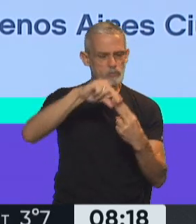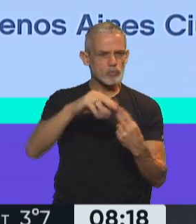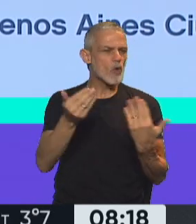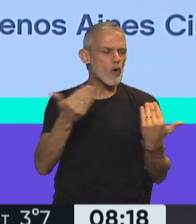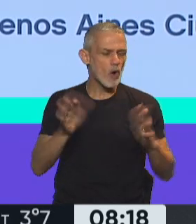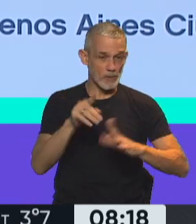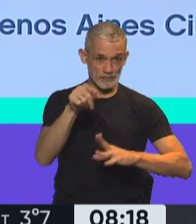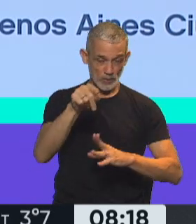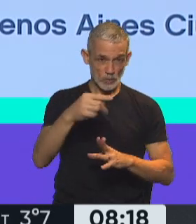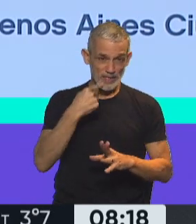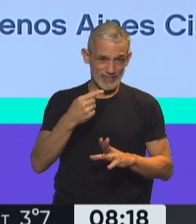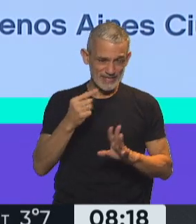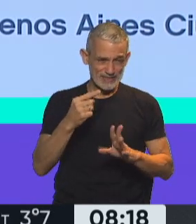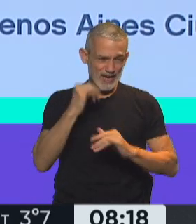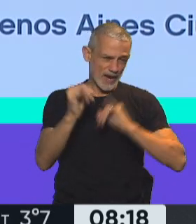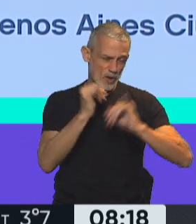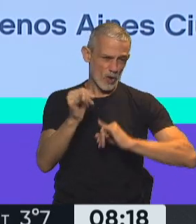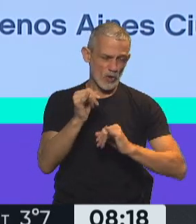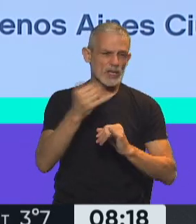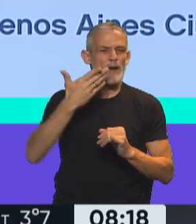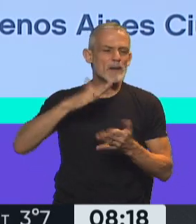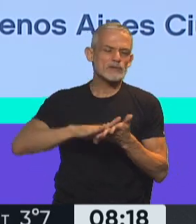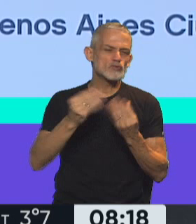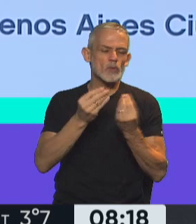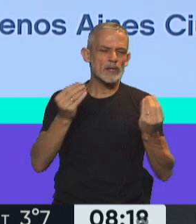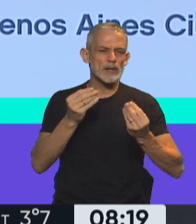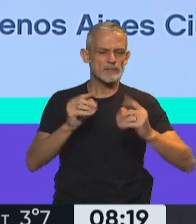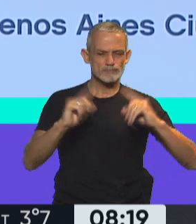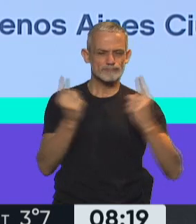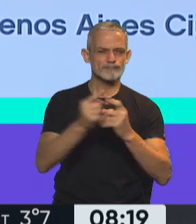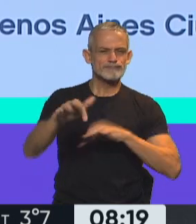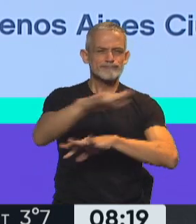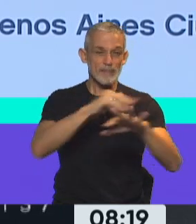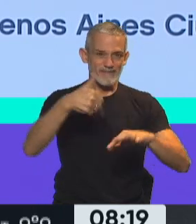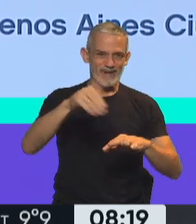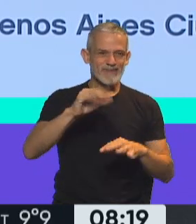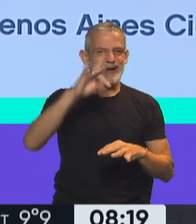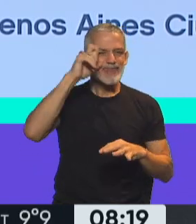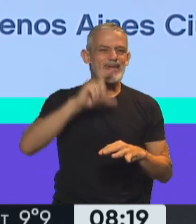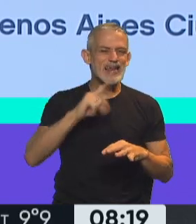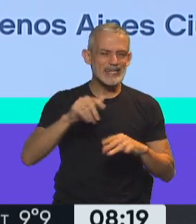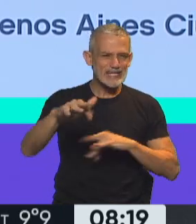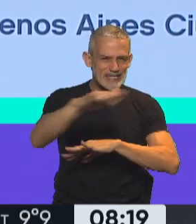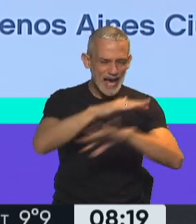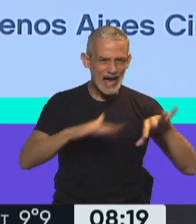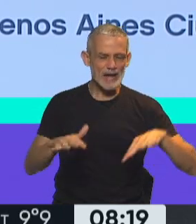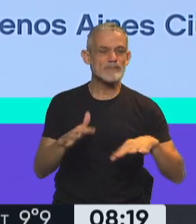usted decía recién, hablaba de la antesala de la circulación comunitaria de la variante Delta.